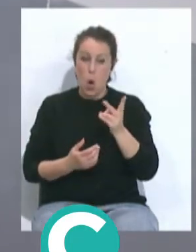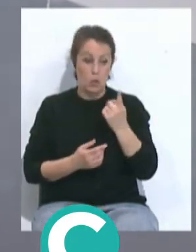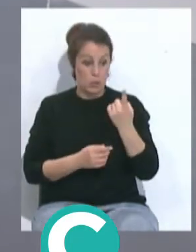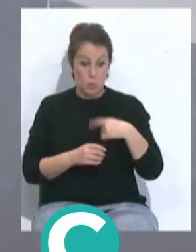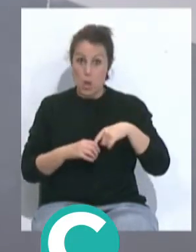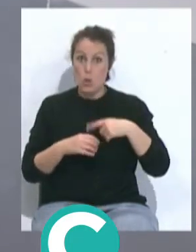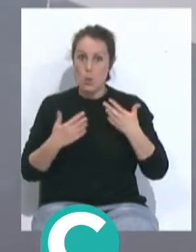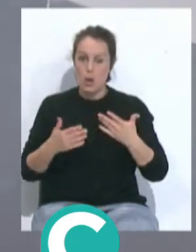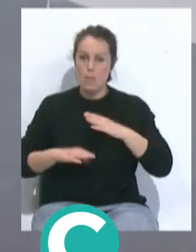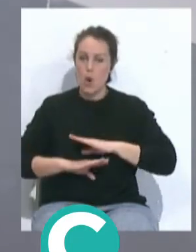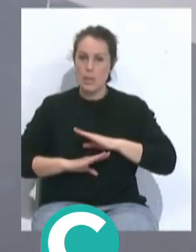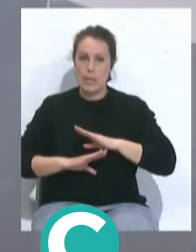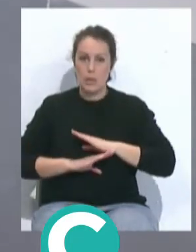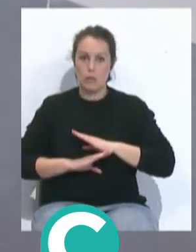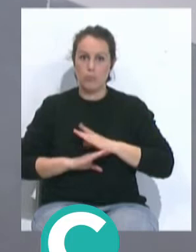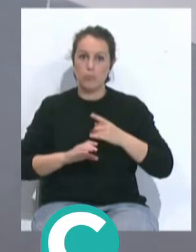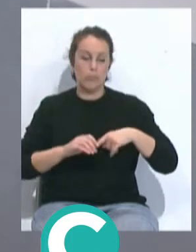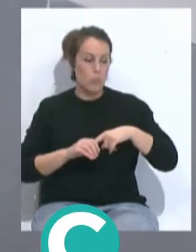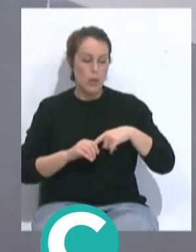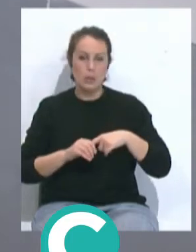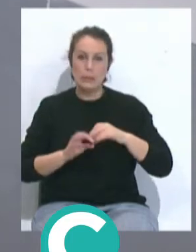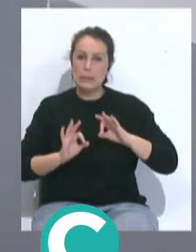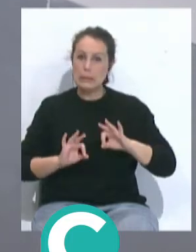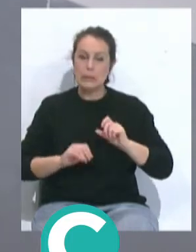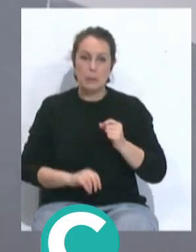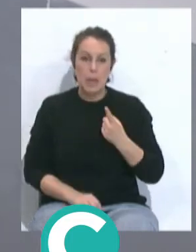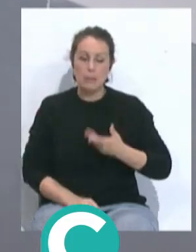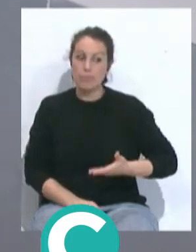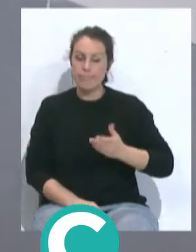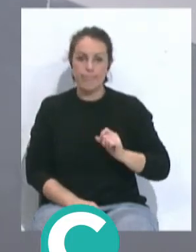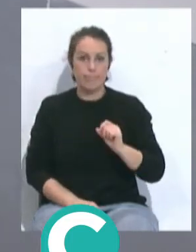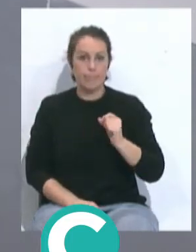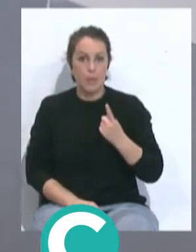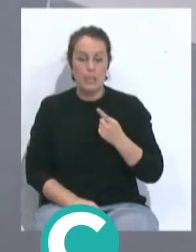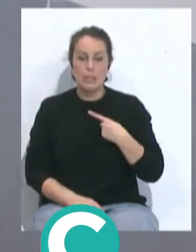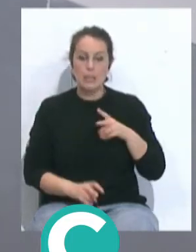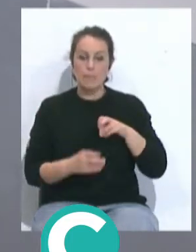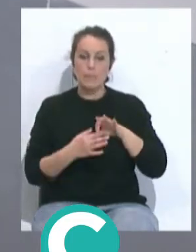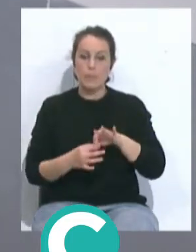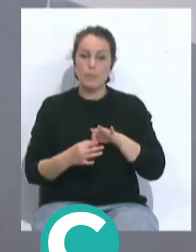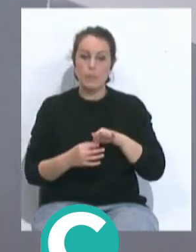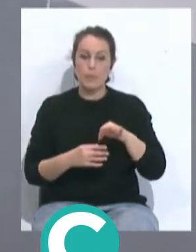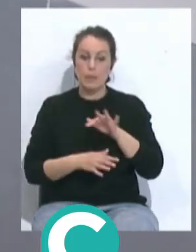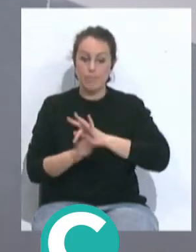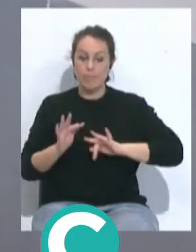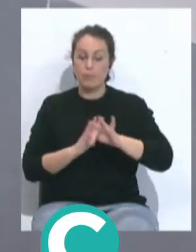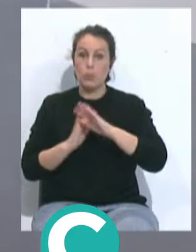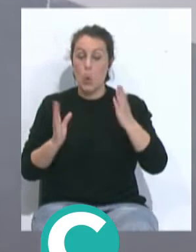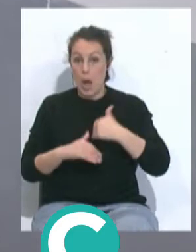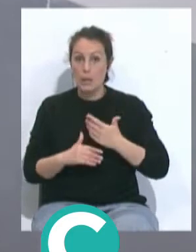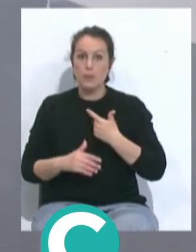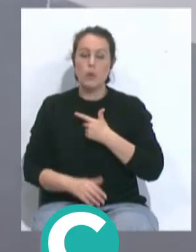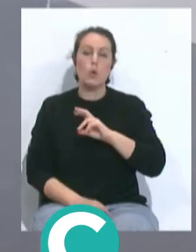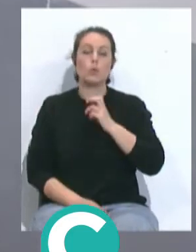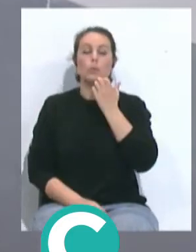como es el de portero que es el puesto más específico, más importante en cuanto a que no hay recambio. Porque hay